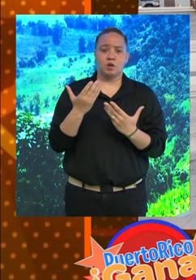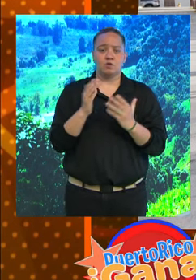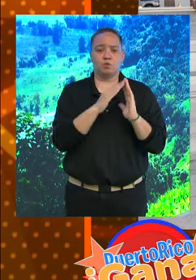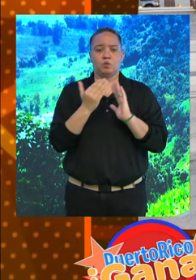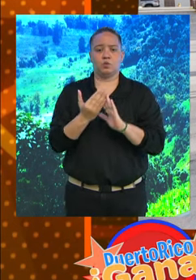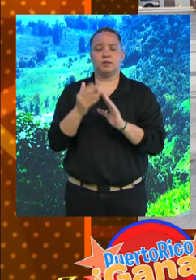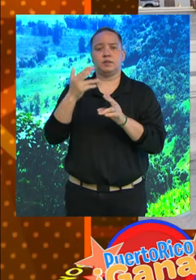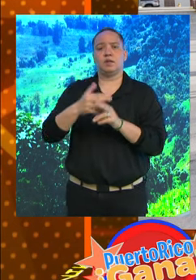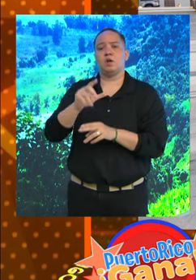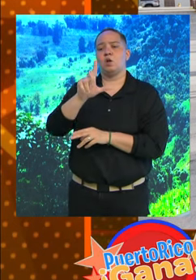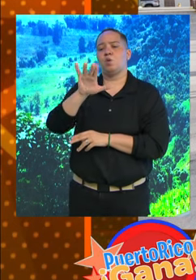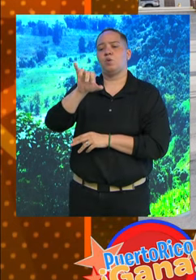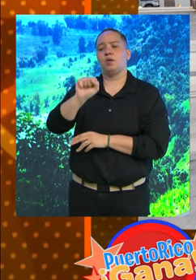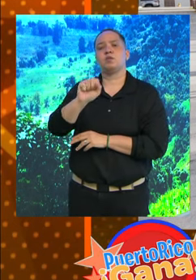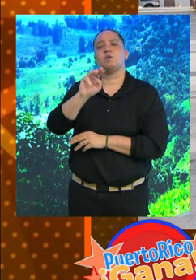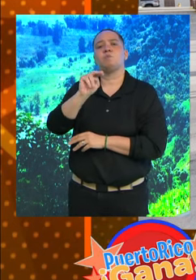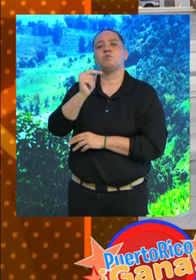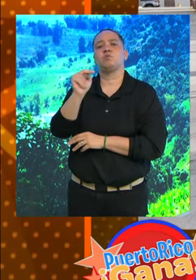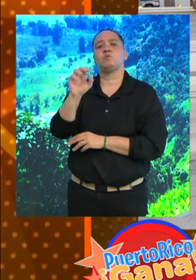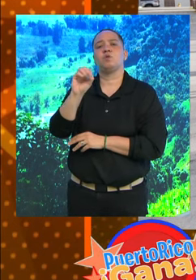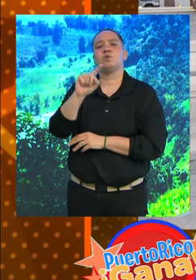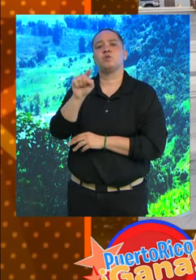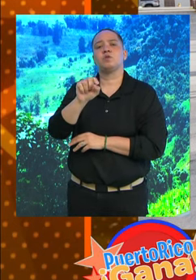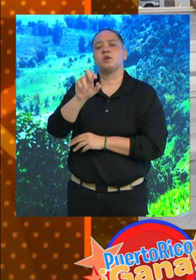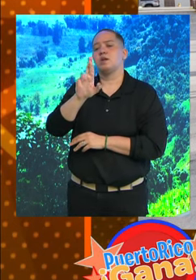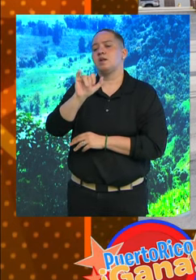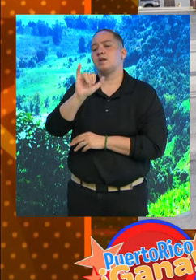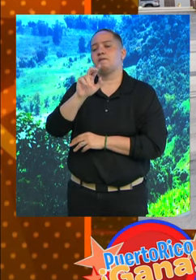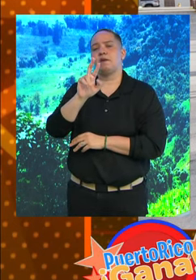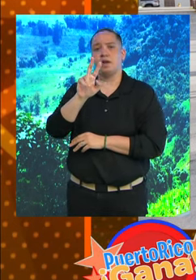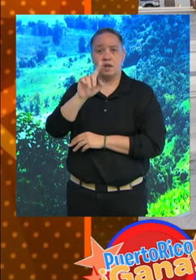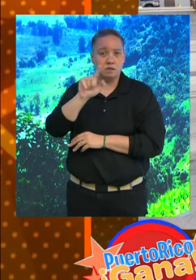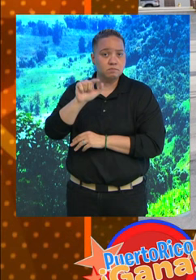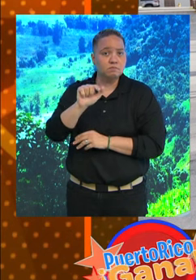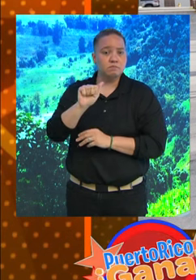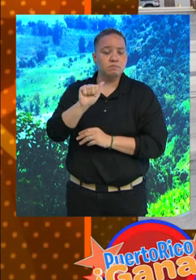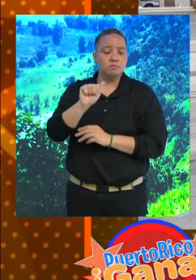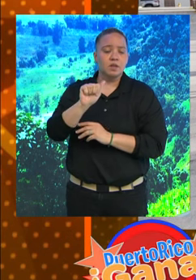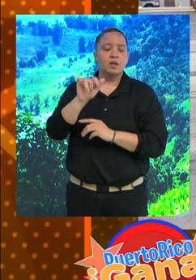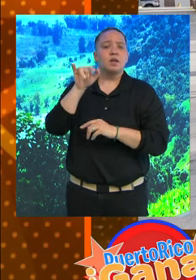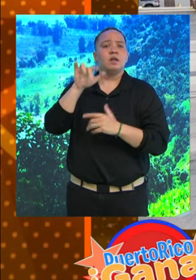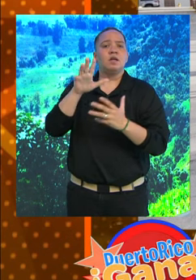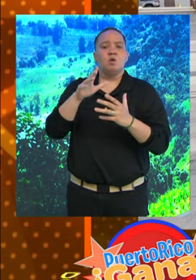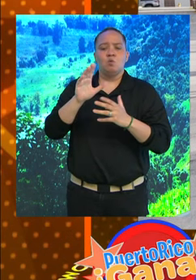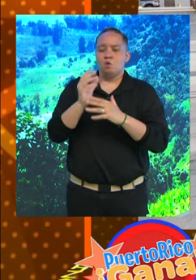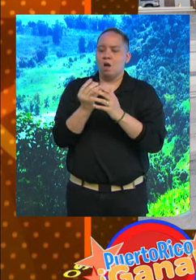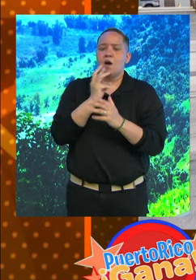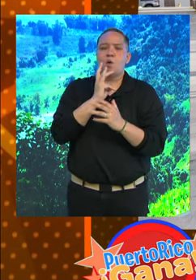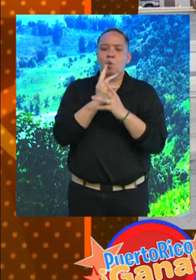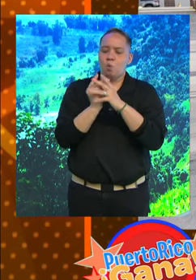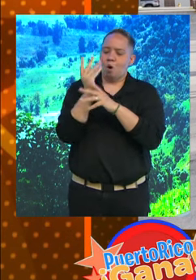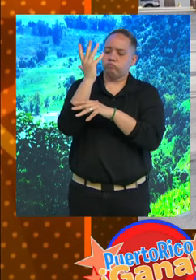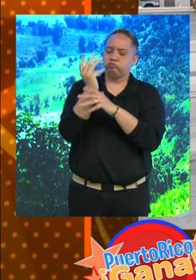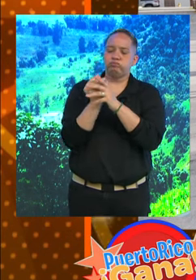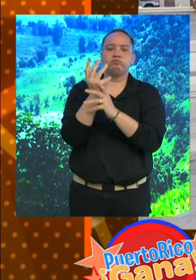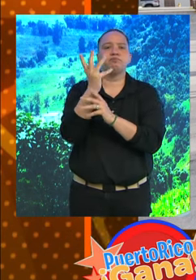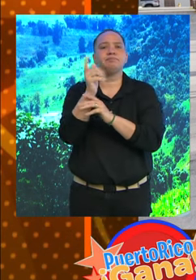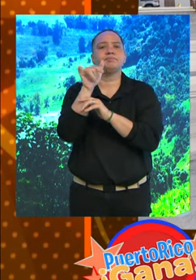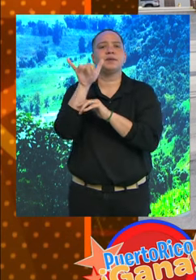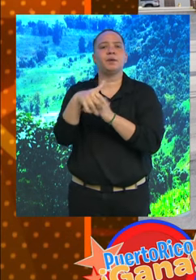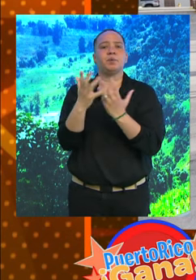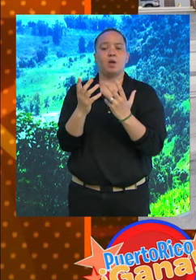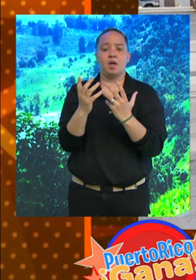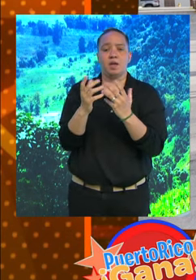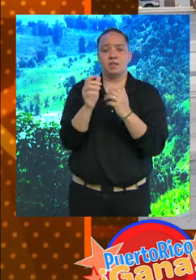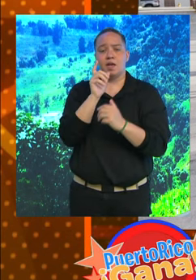llamada Luis Muñoz Rivera. En el centro de ella habita una fuente que mucho tiempo sirvió como el primer acueducto de nuestro pueblo, que para